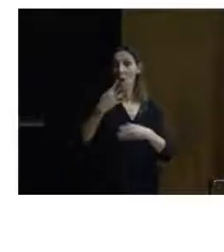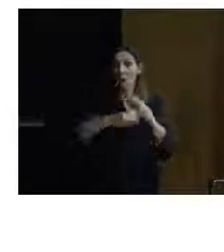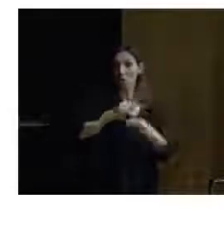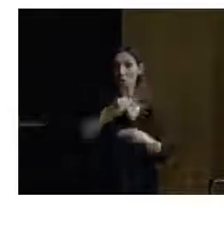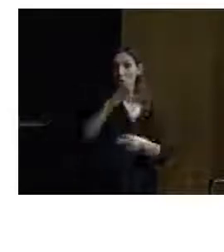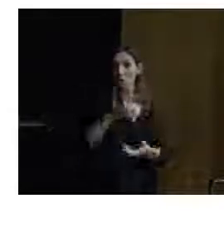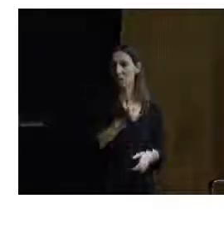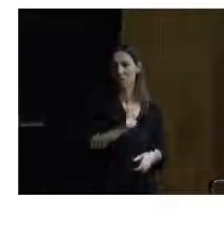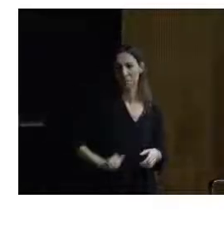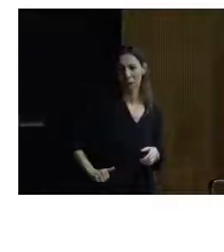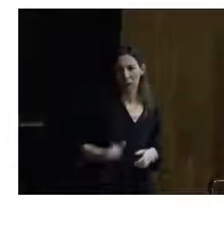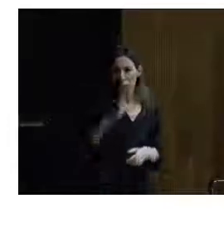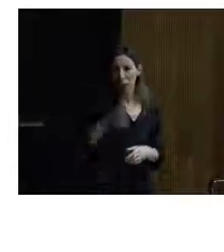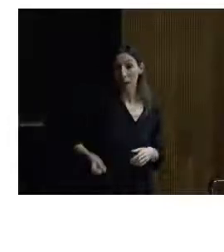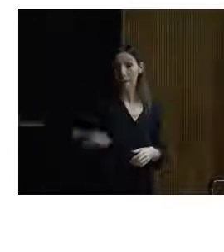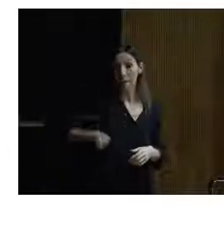pereza, porque llevaba una maleta.